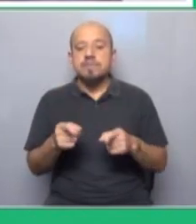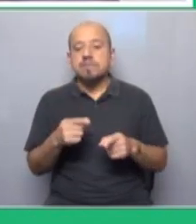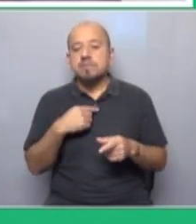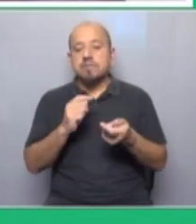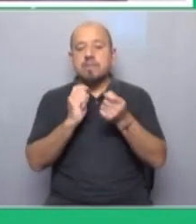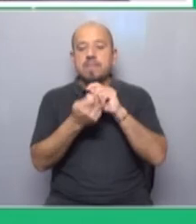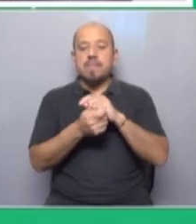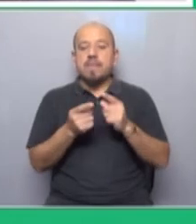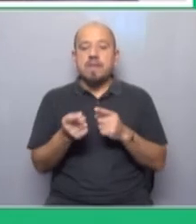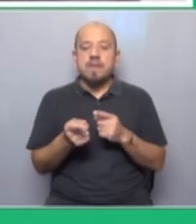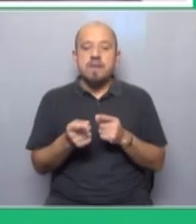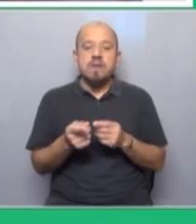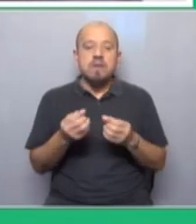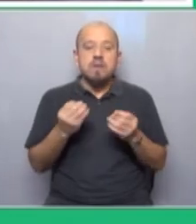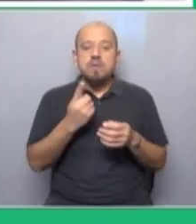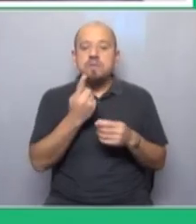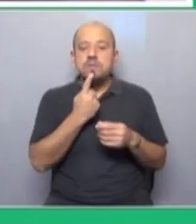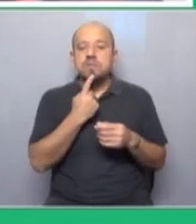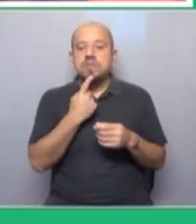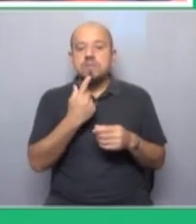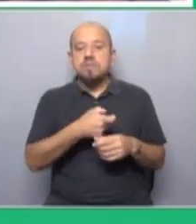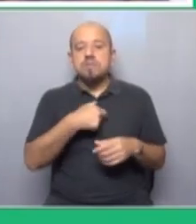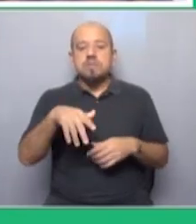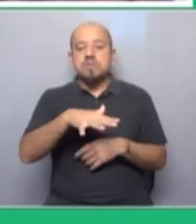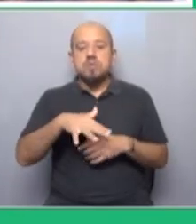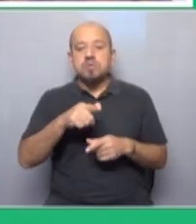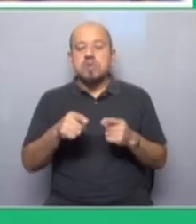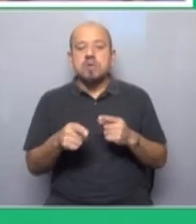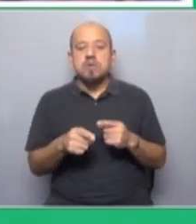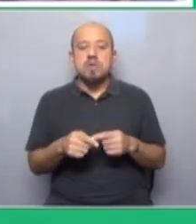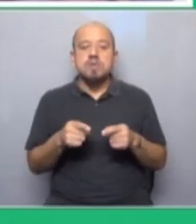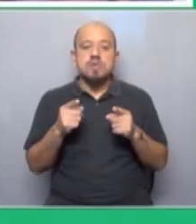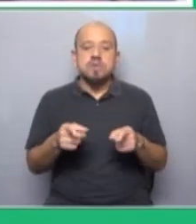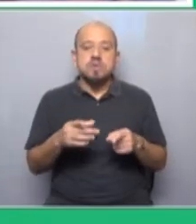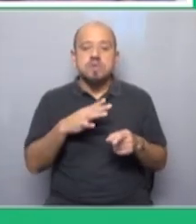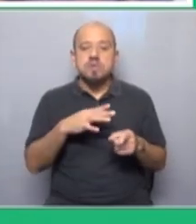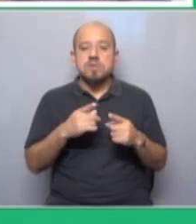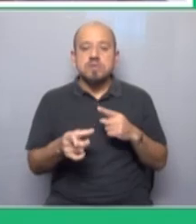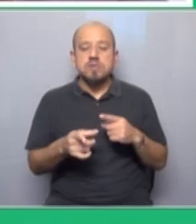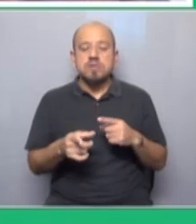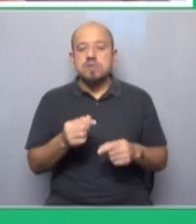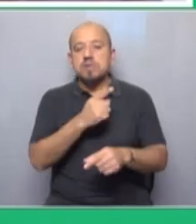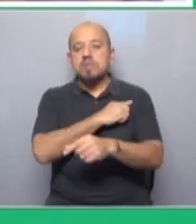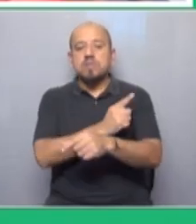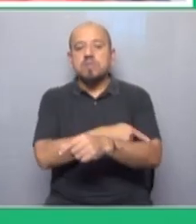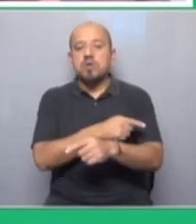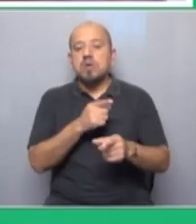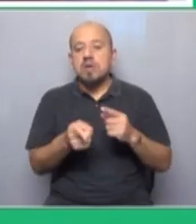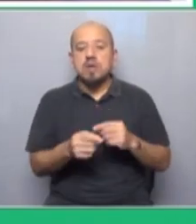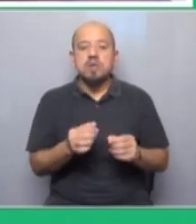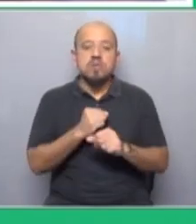cambia la correlación de fuerzas políticas y sociales entre las clases. Y le da a capital el poder de